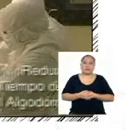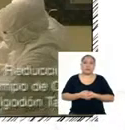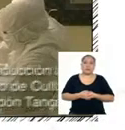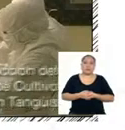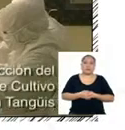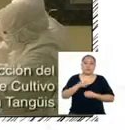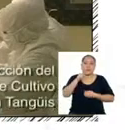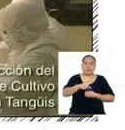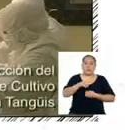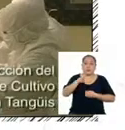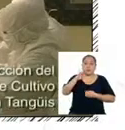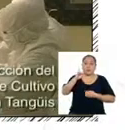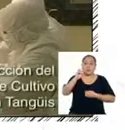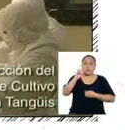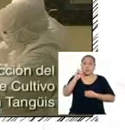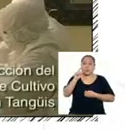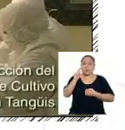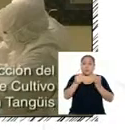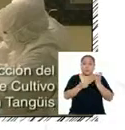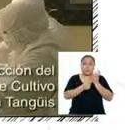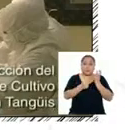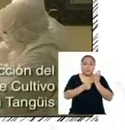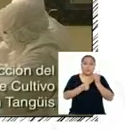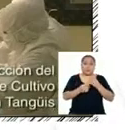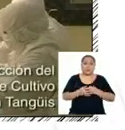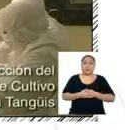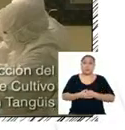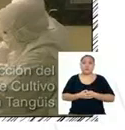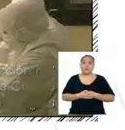La biotecnología Y